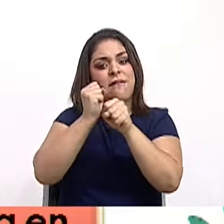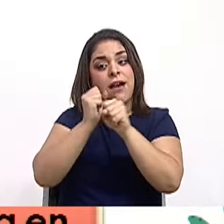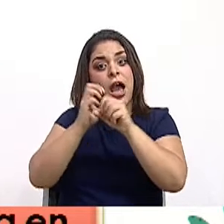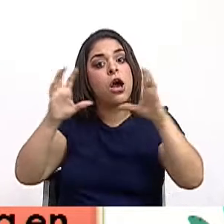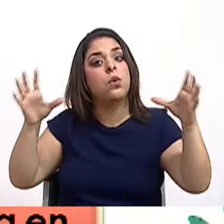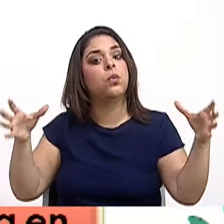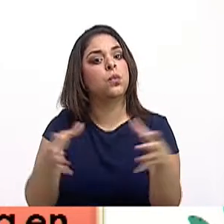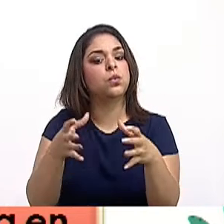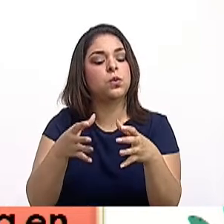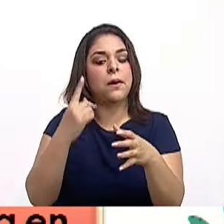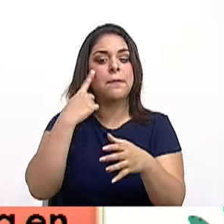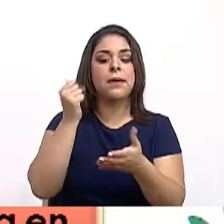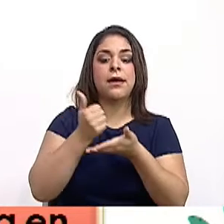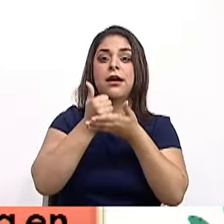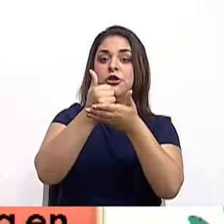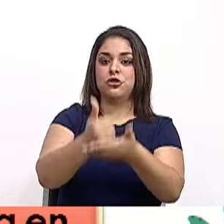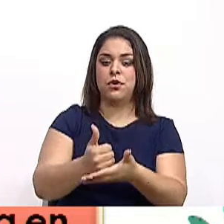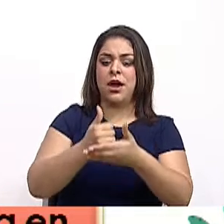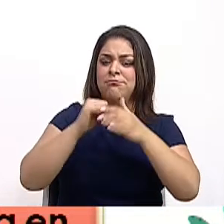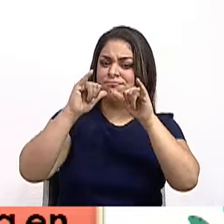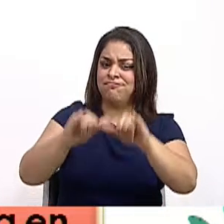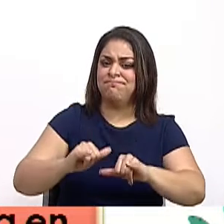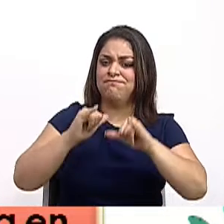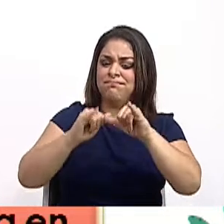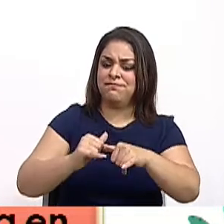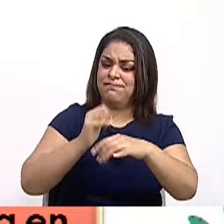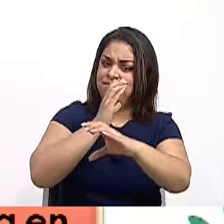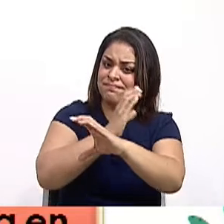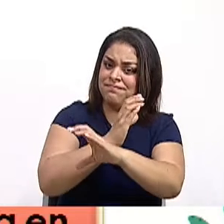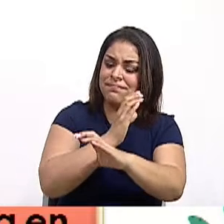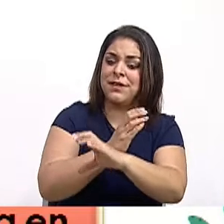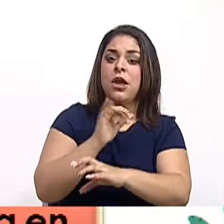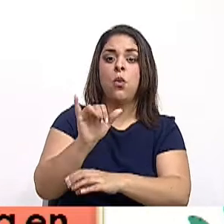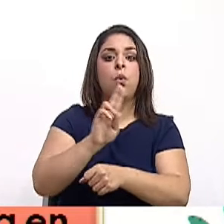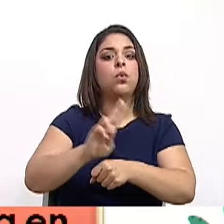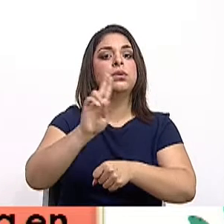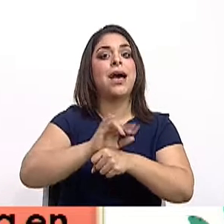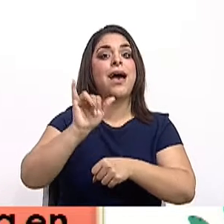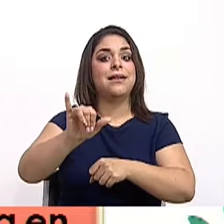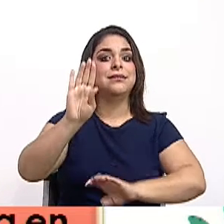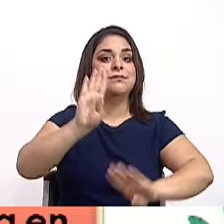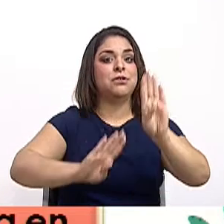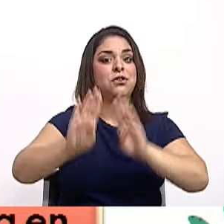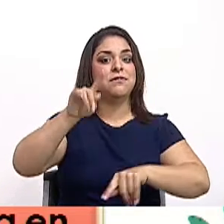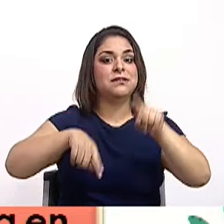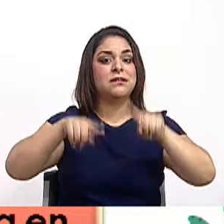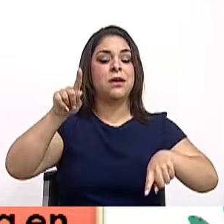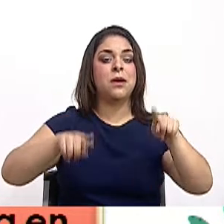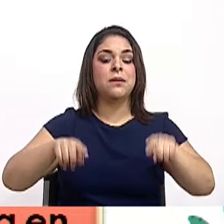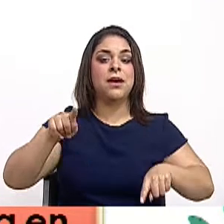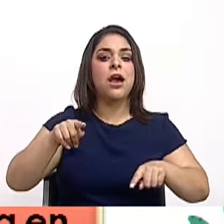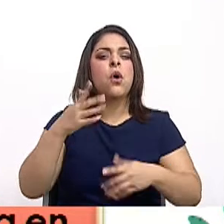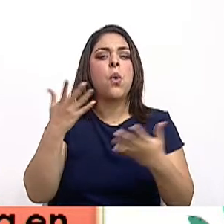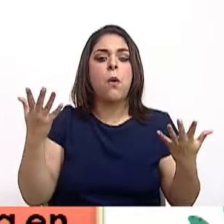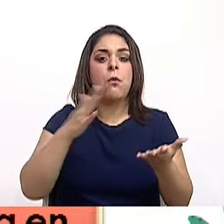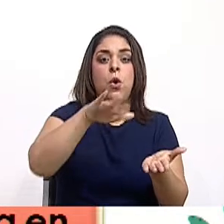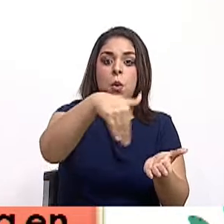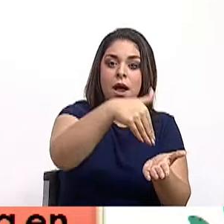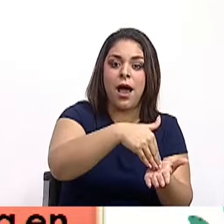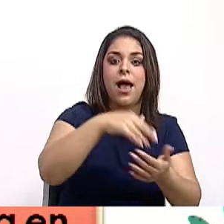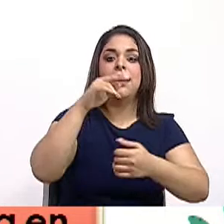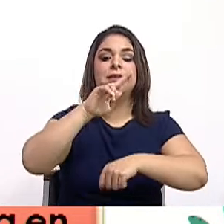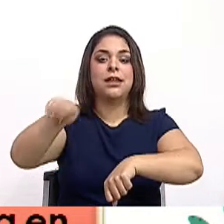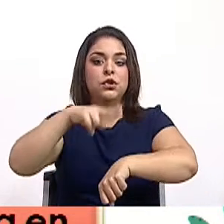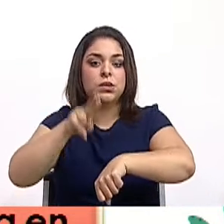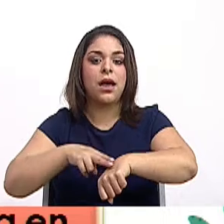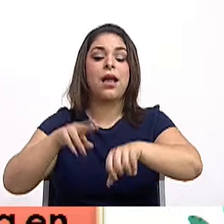ayudar y conservar, mantener el uso de esa diversidad biológica en los planos locales, nacionales y